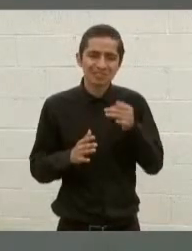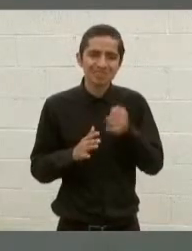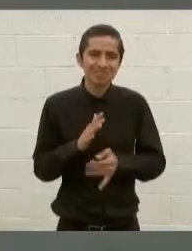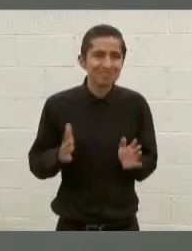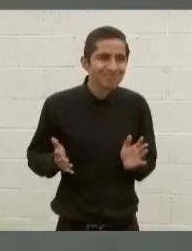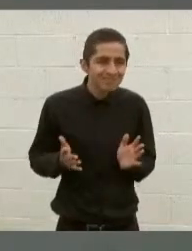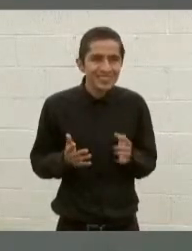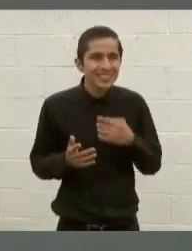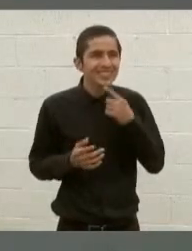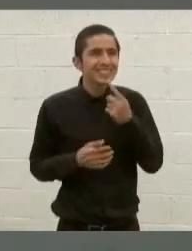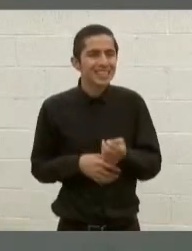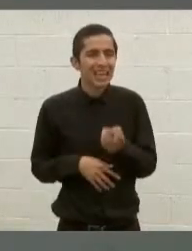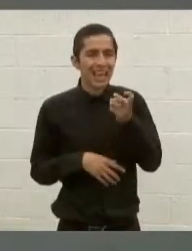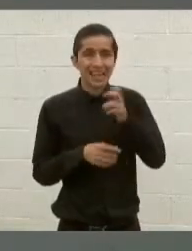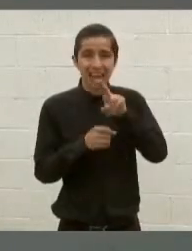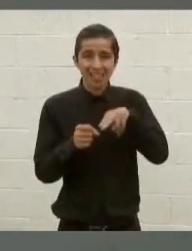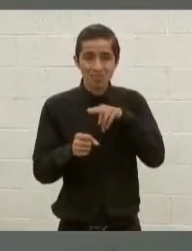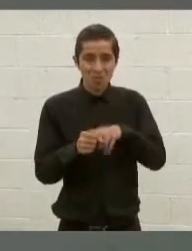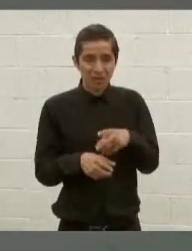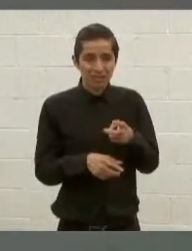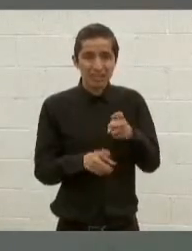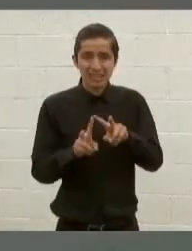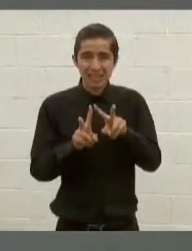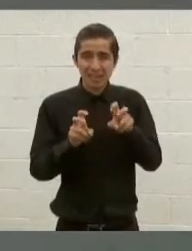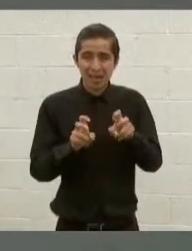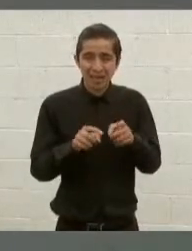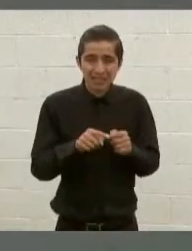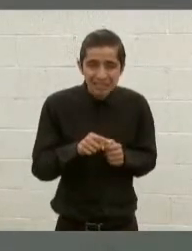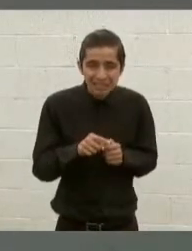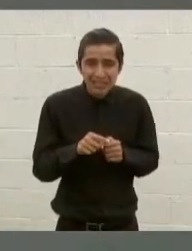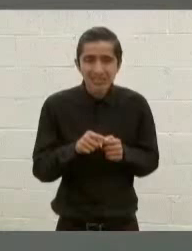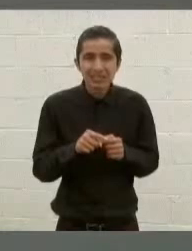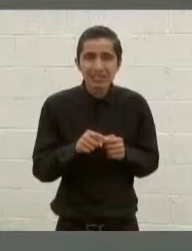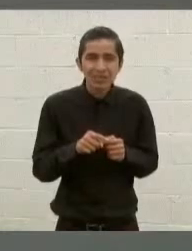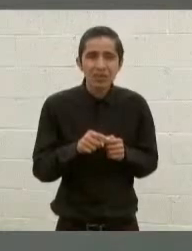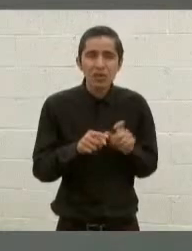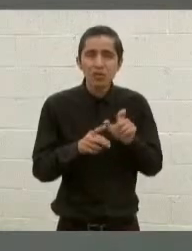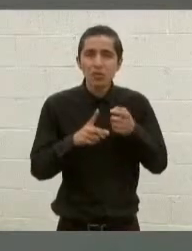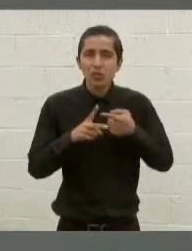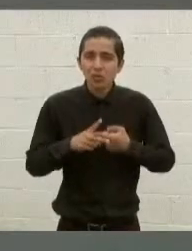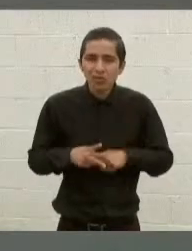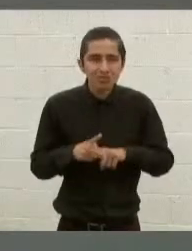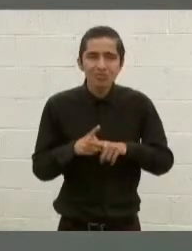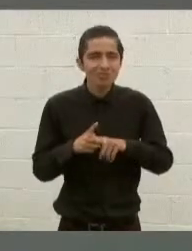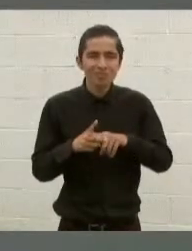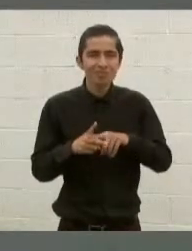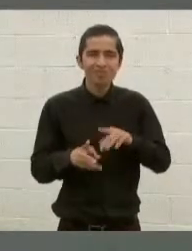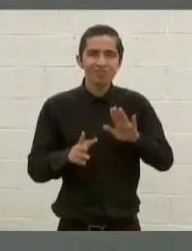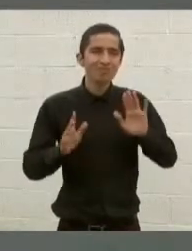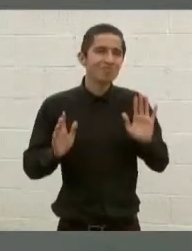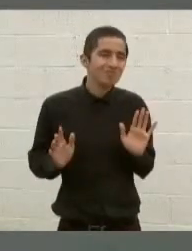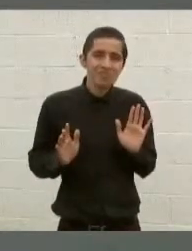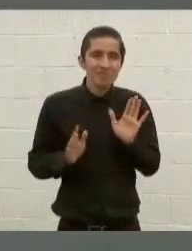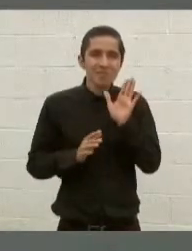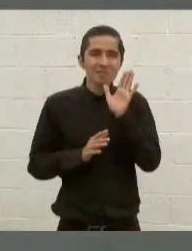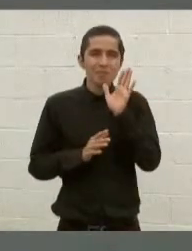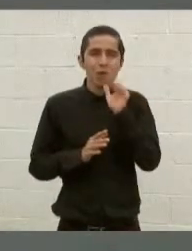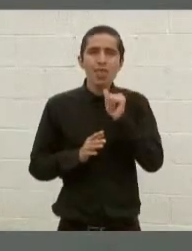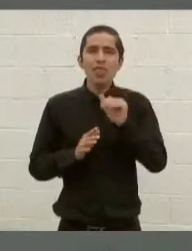acontecimiento de esta naturaleza, en un inicio, no puede descartarse